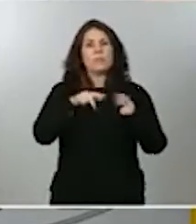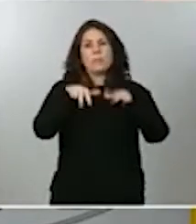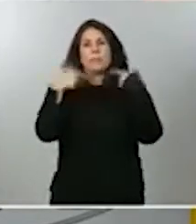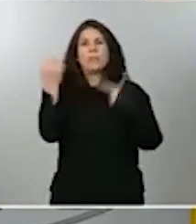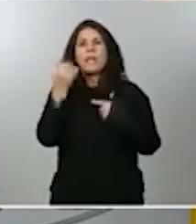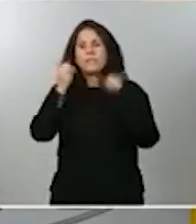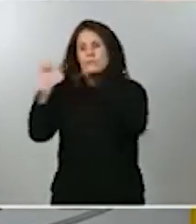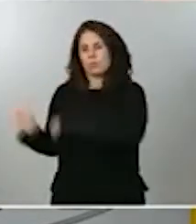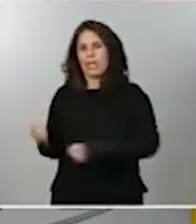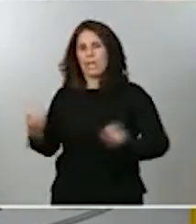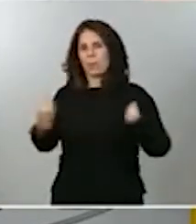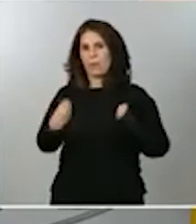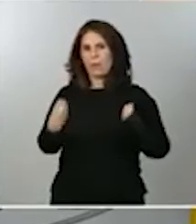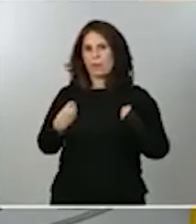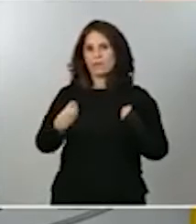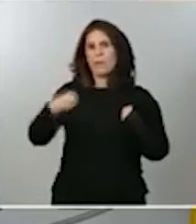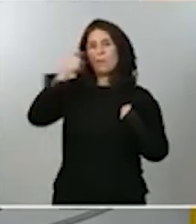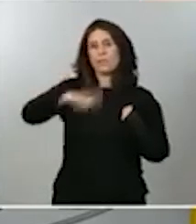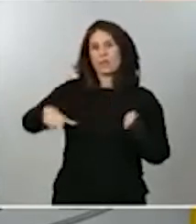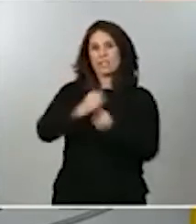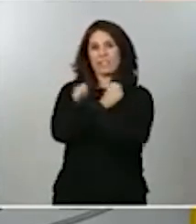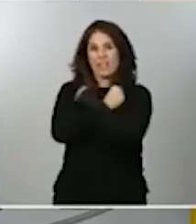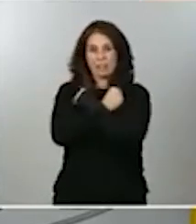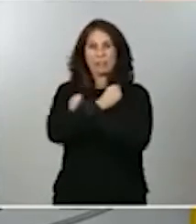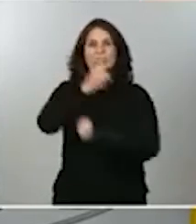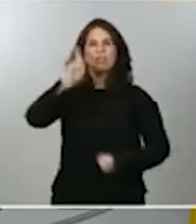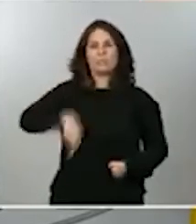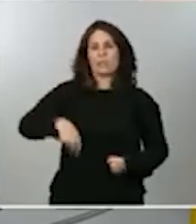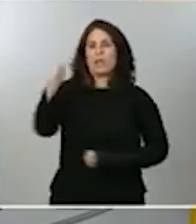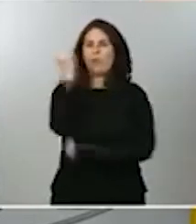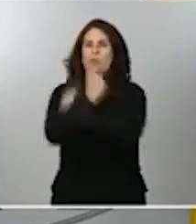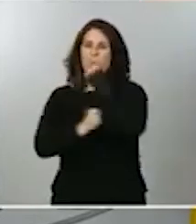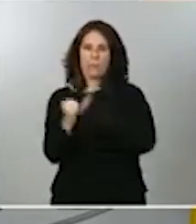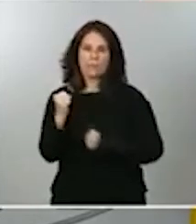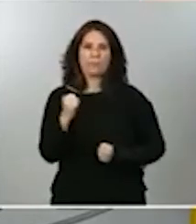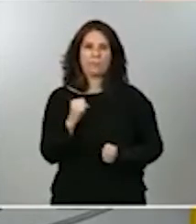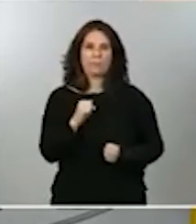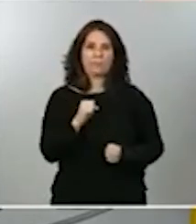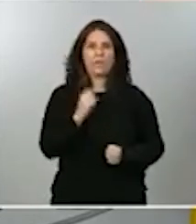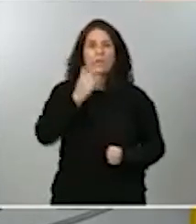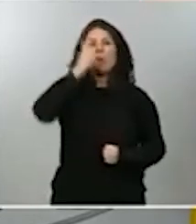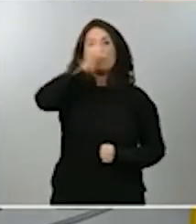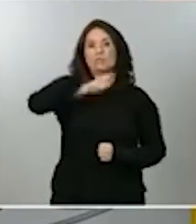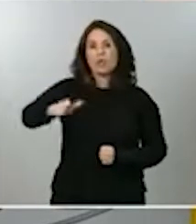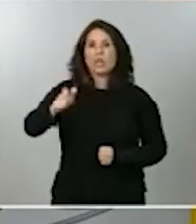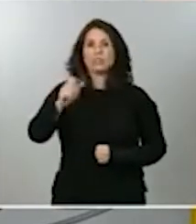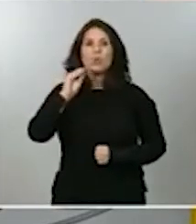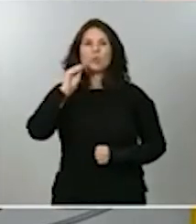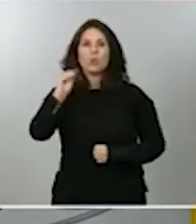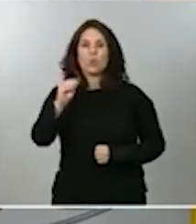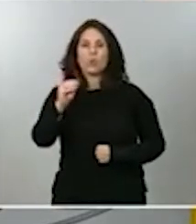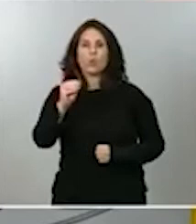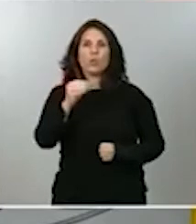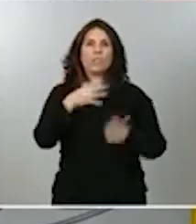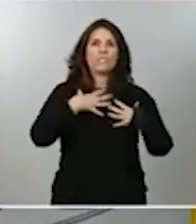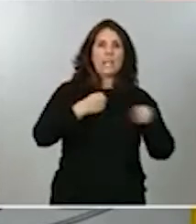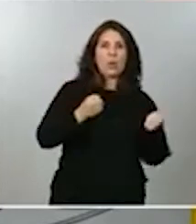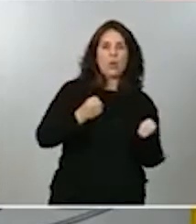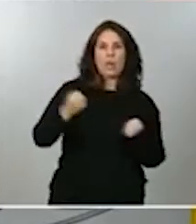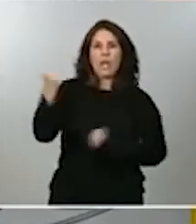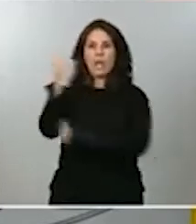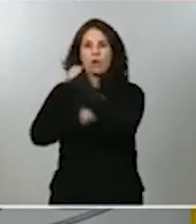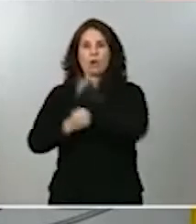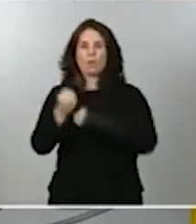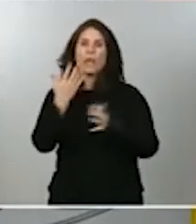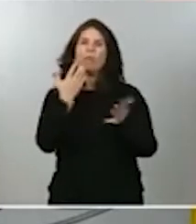a nuestros seres queridos y también la economía. Aquellos que intentan contraponer el discurso salud y economía tienen que conocer y saber